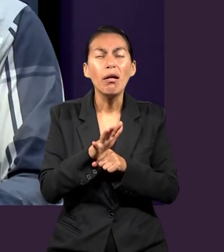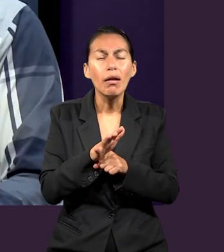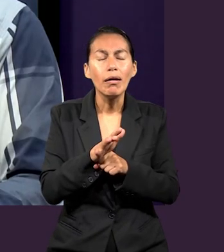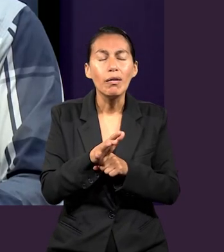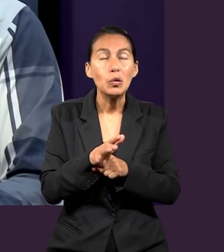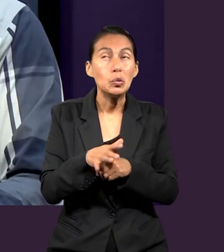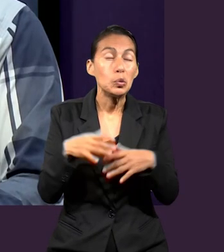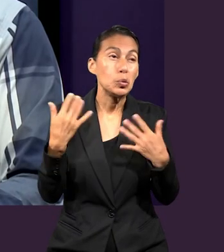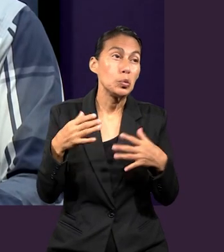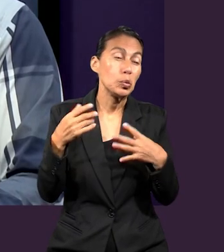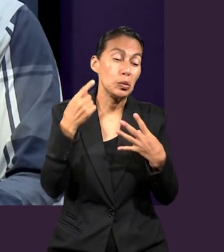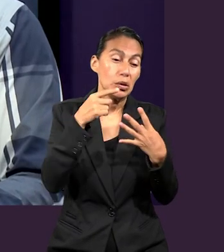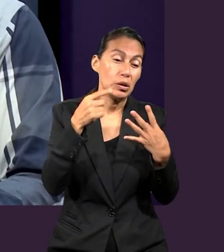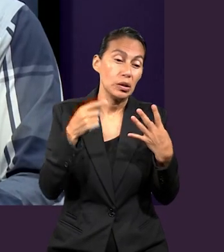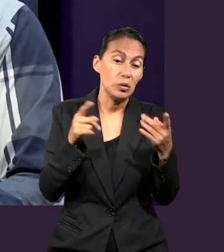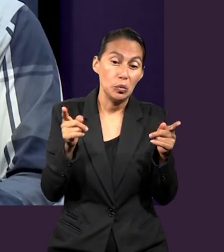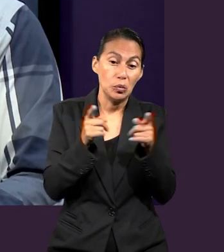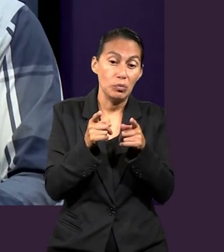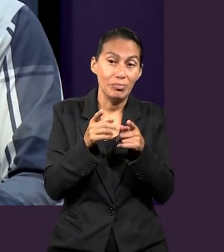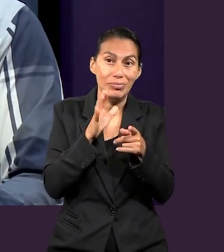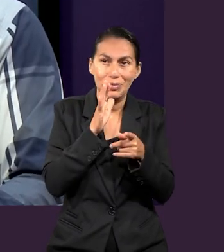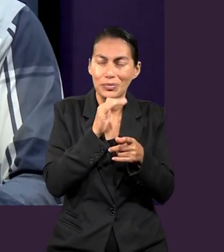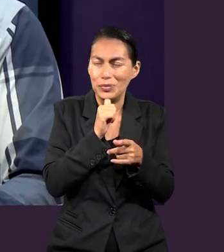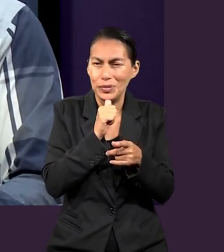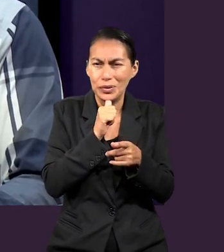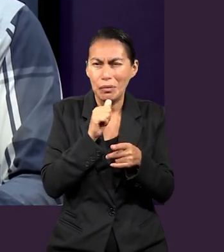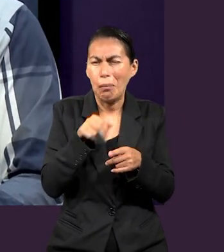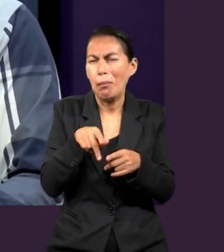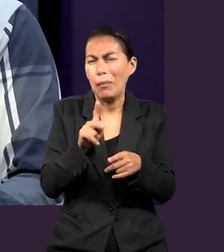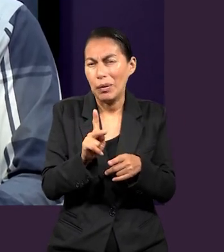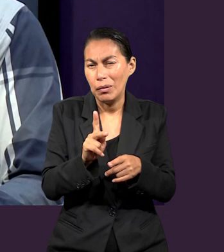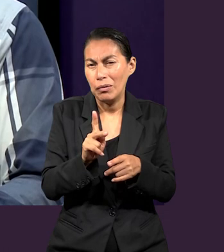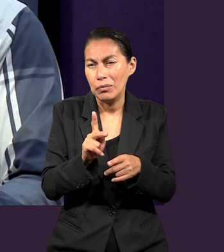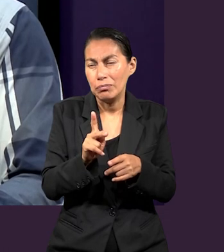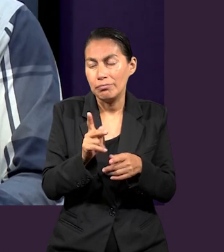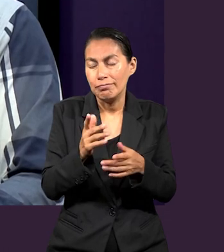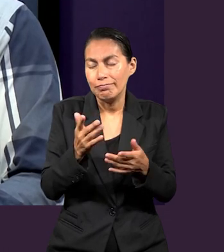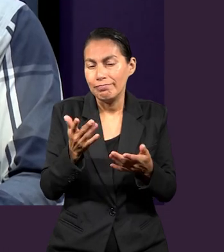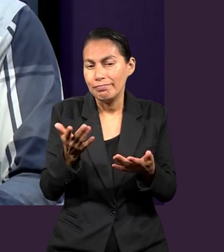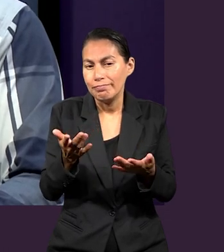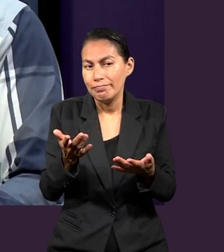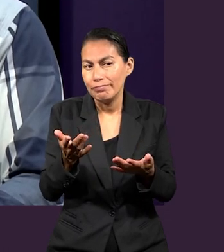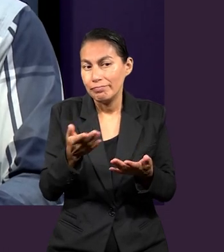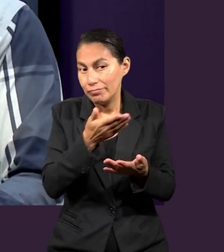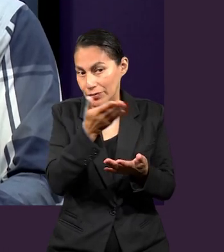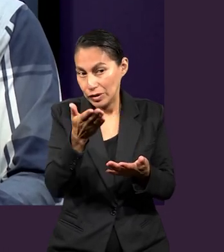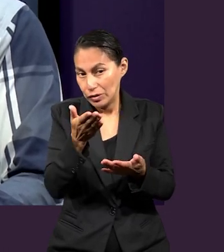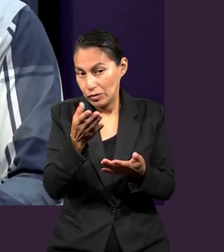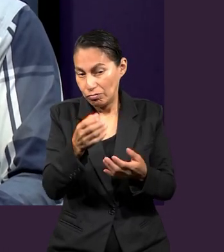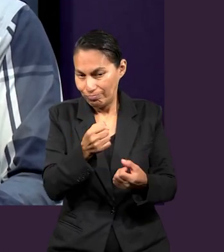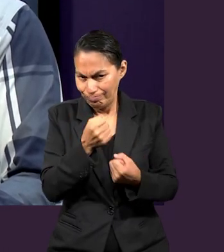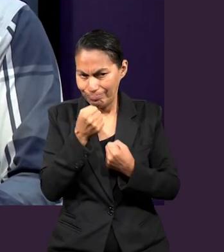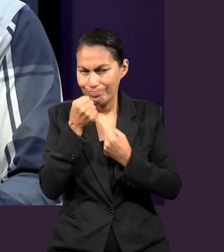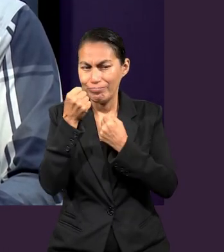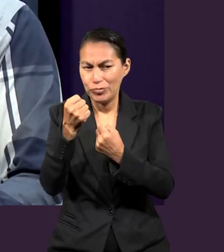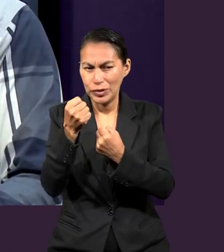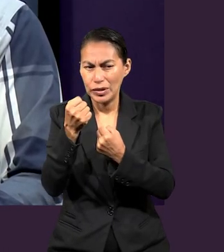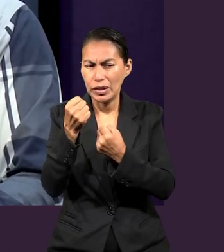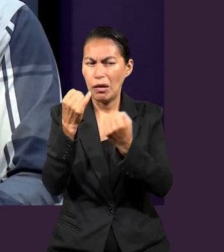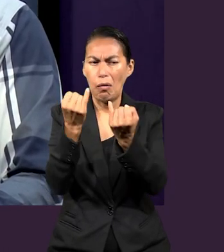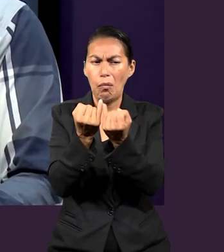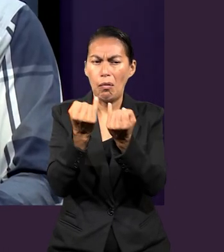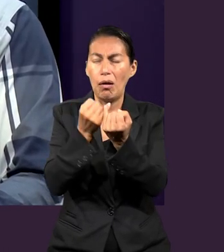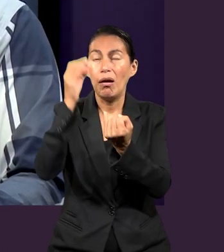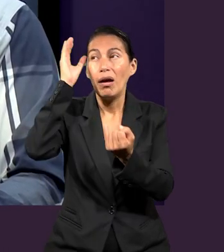Uf, yo diría muchas cosas. No conseguiría resumir en una frase, pero les diría, que